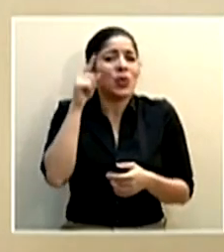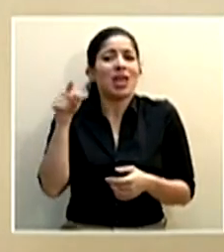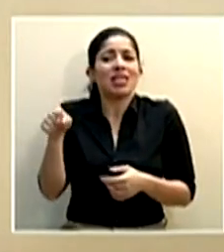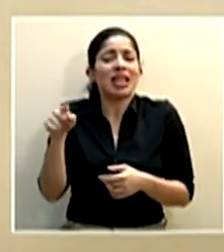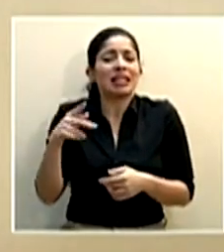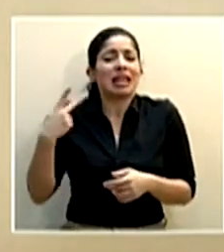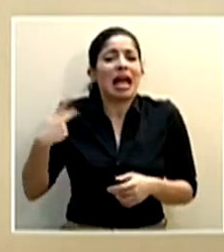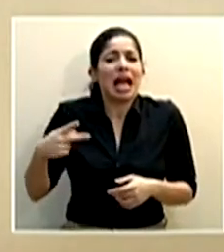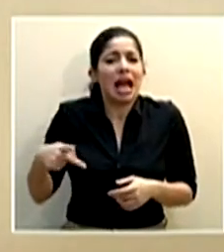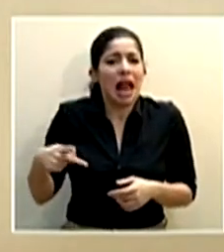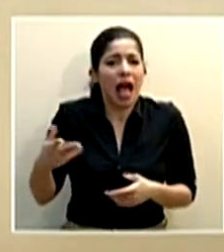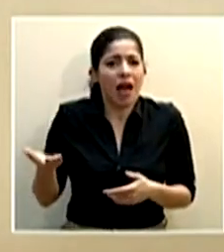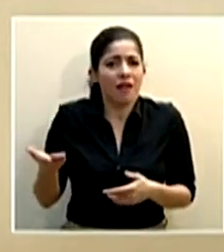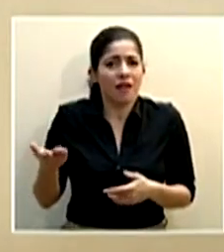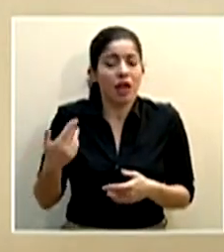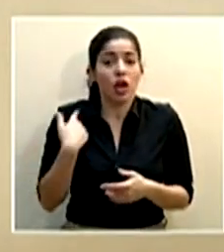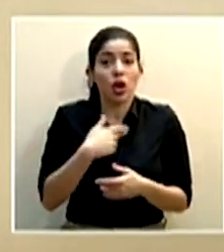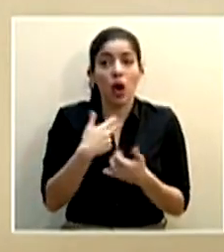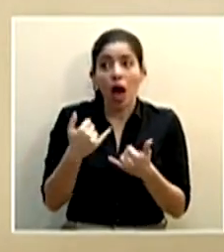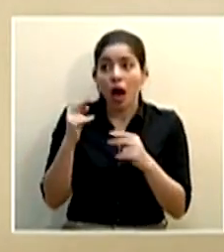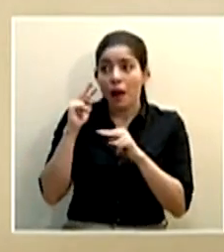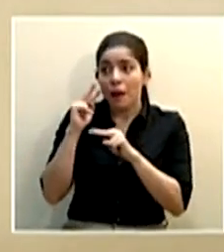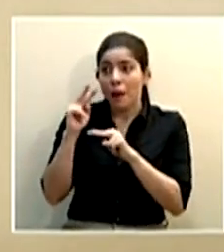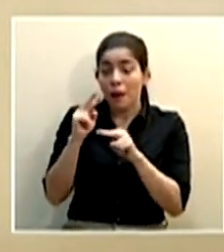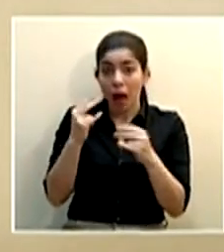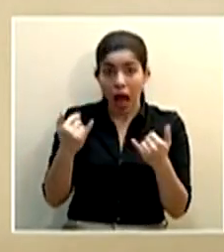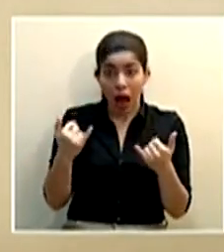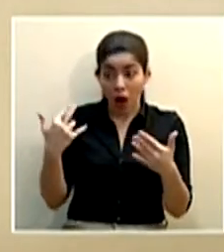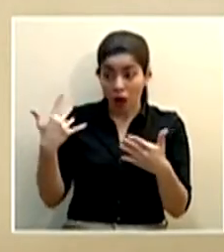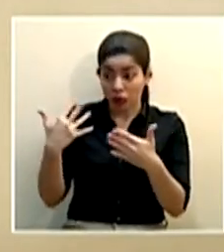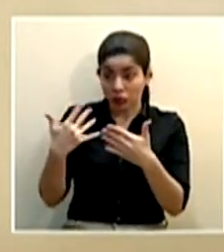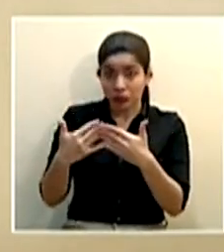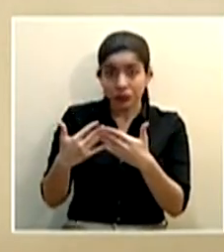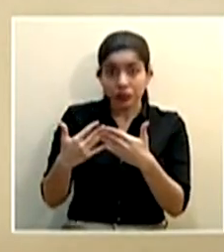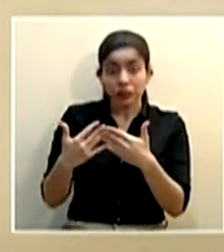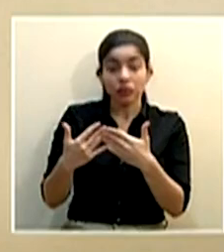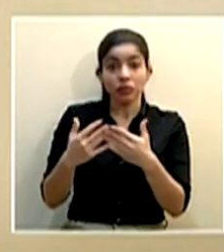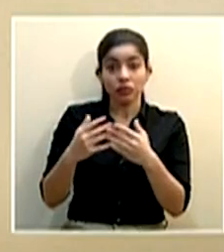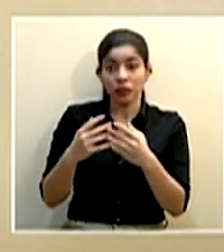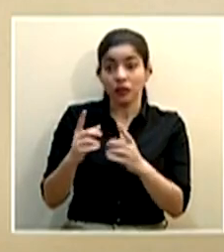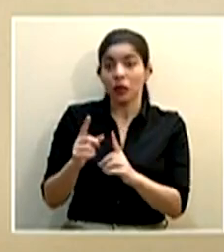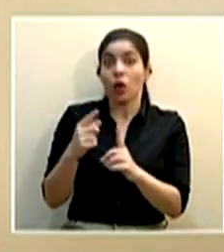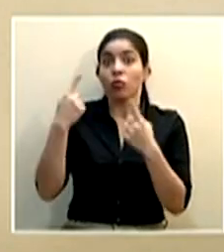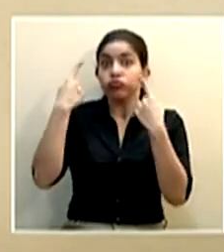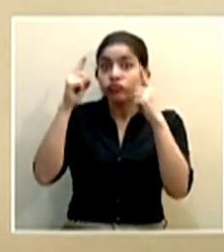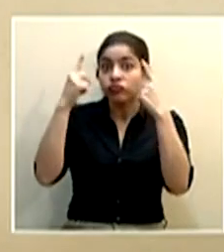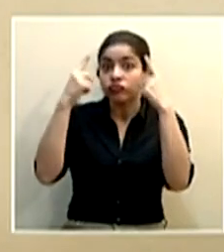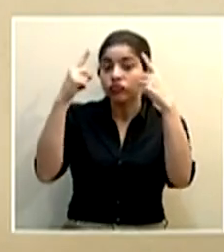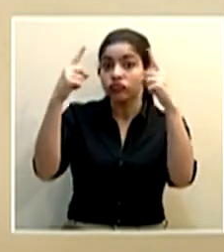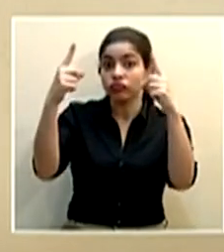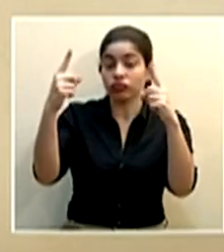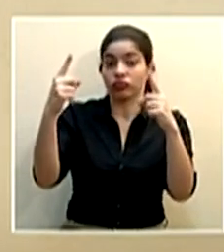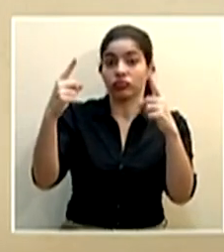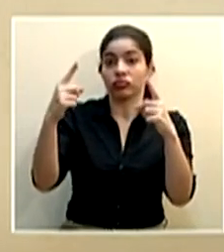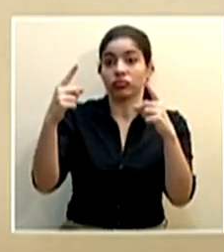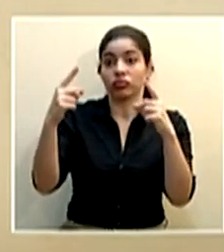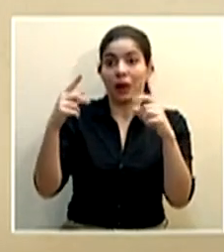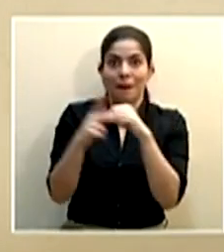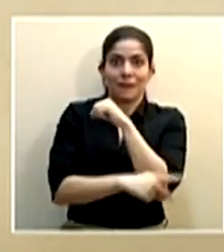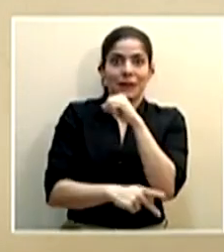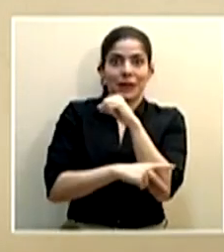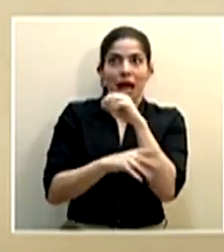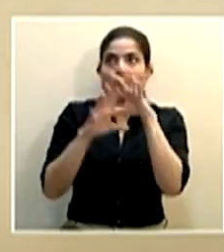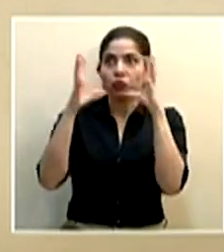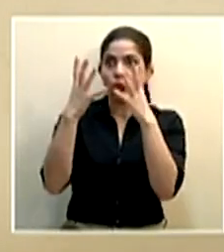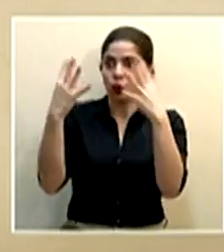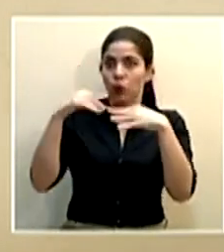pero sentimos y lo hemos visto y lo que nos ha permitido llegar hasta este punto con un caso exitoso a nivel de país y del